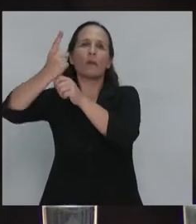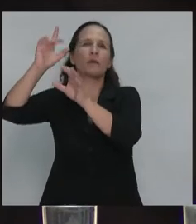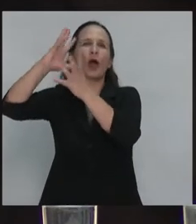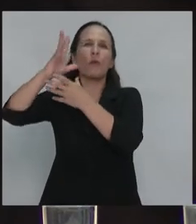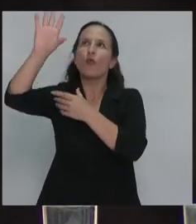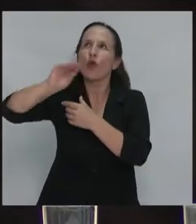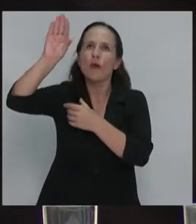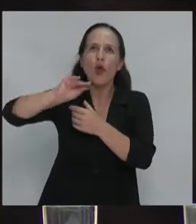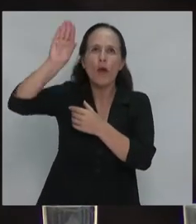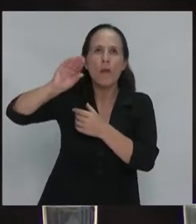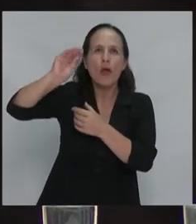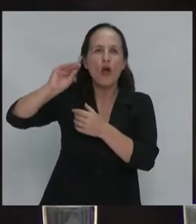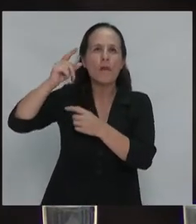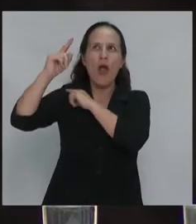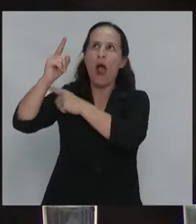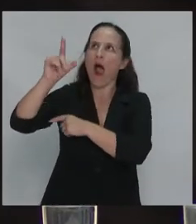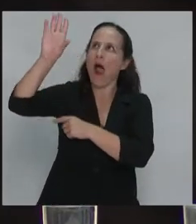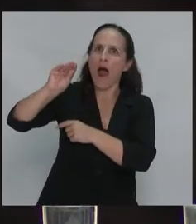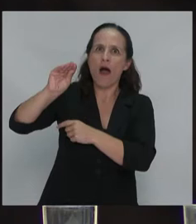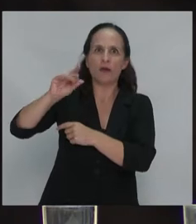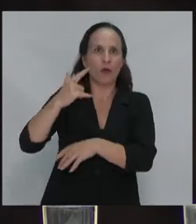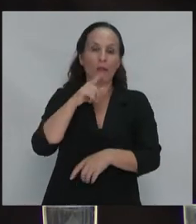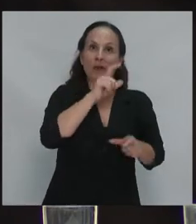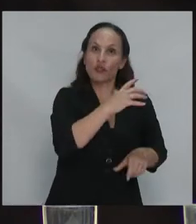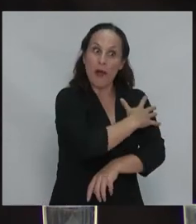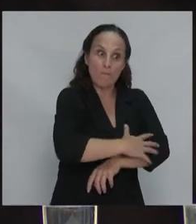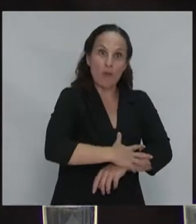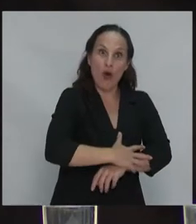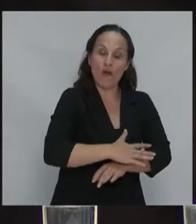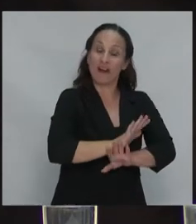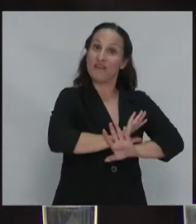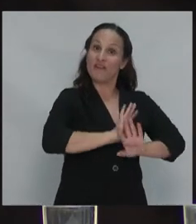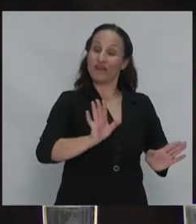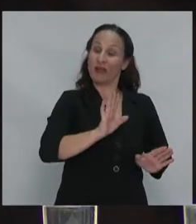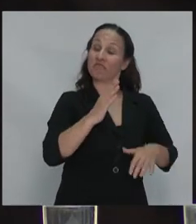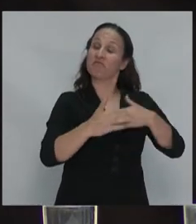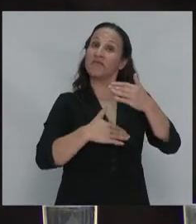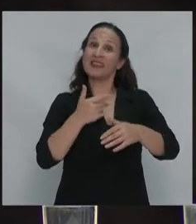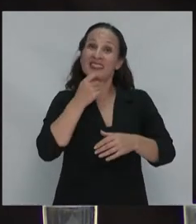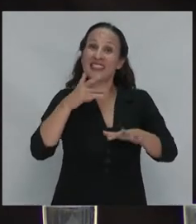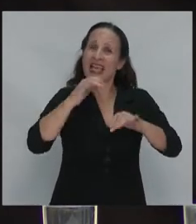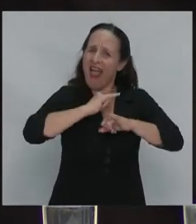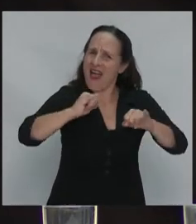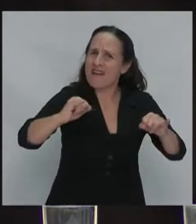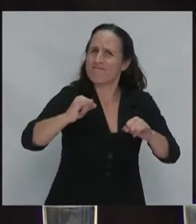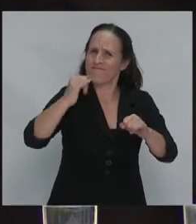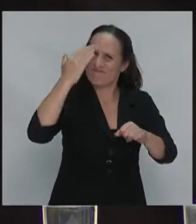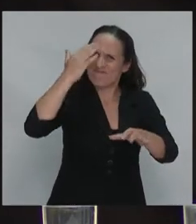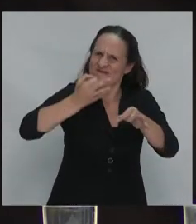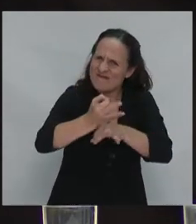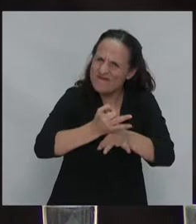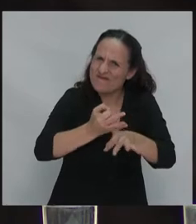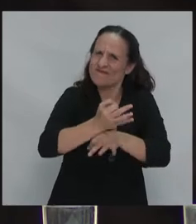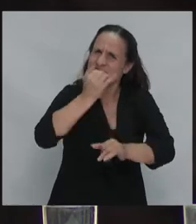cuando los pobres dejan de serlo si no hay trabajo ideológico y cultural cuando los